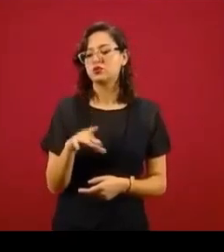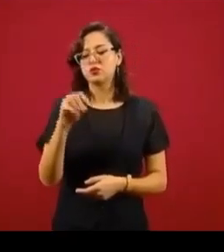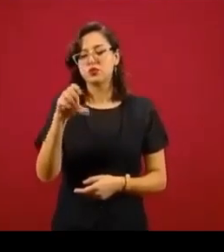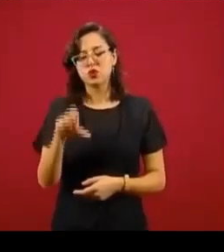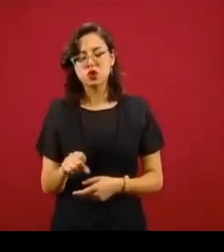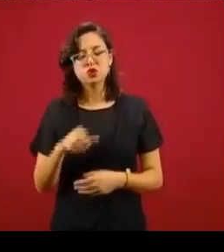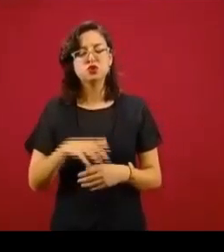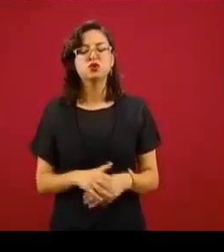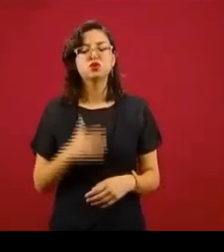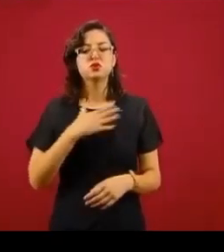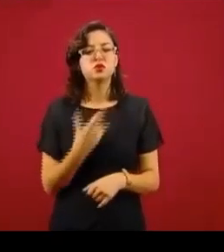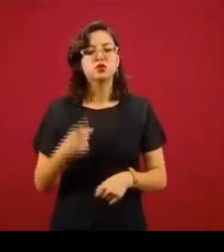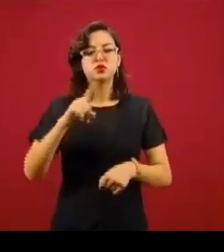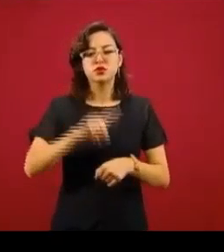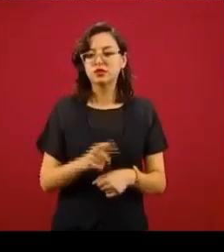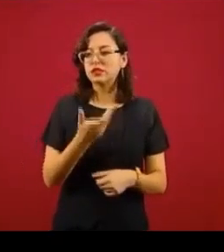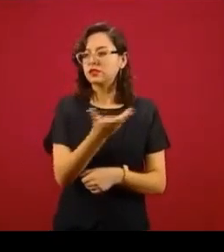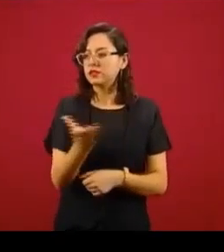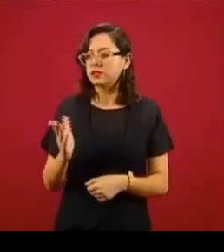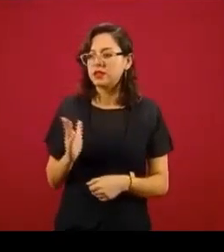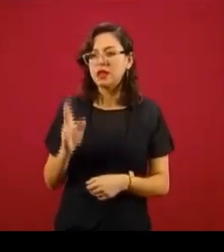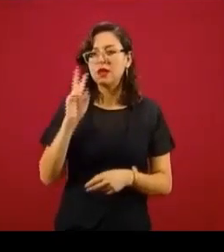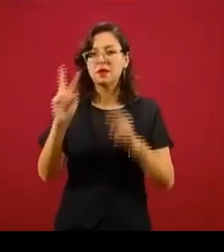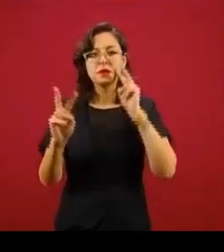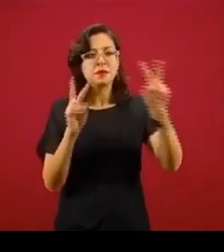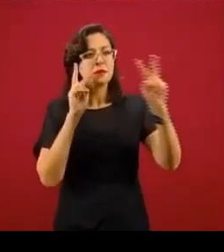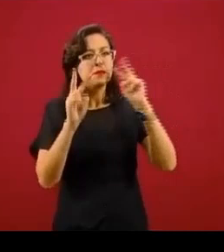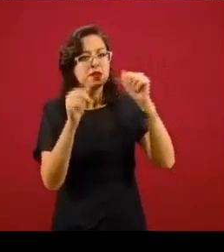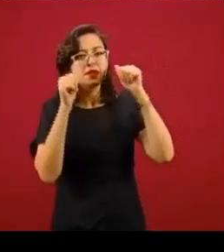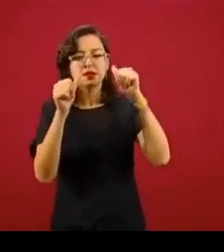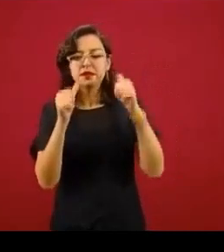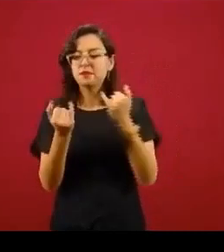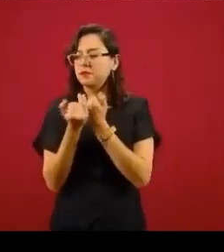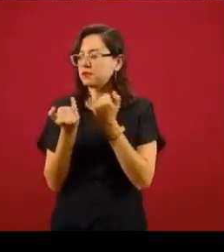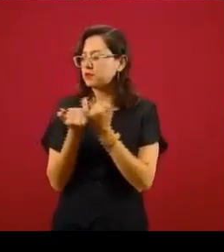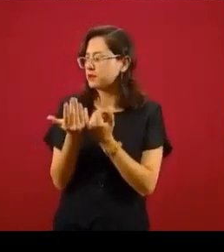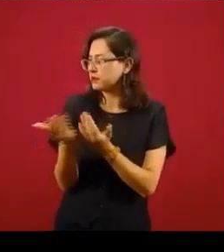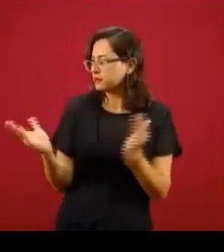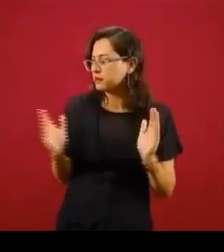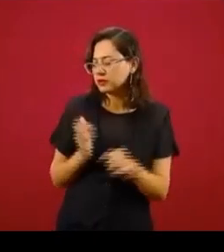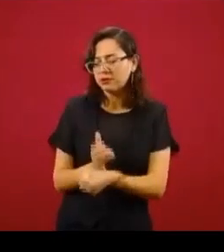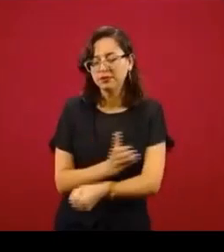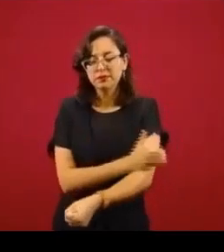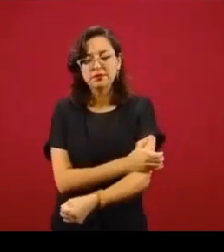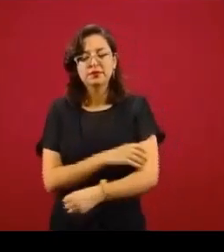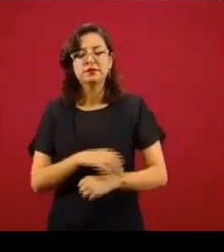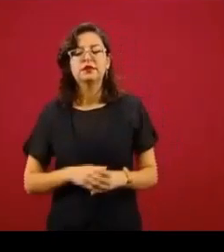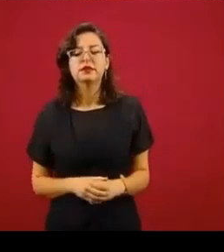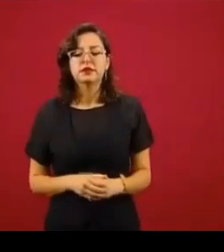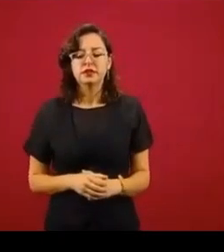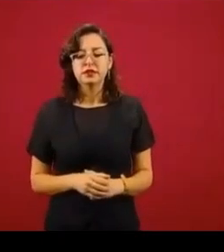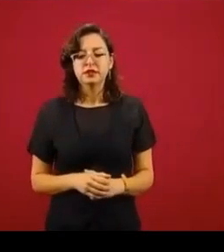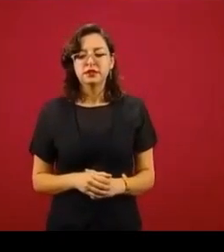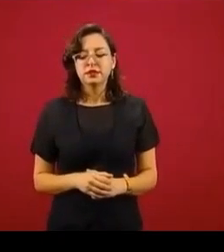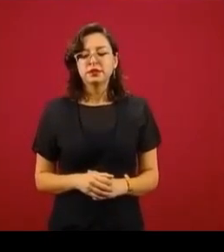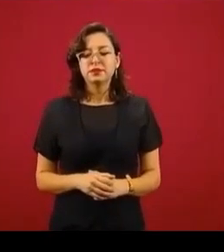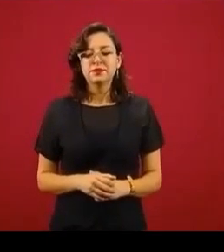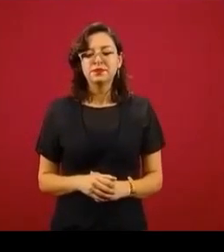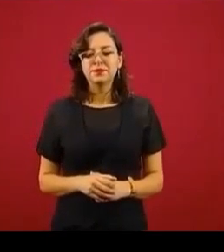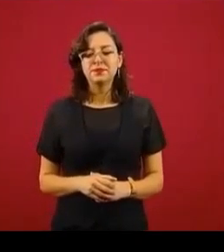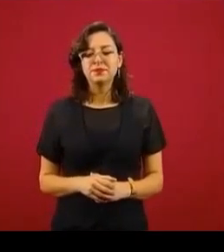quienes nos escuchan y buenos días a mis compañeros colegas aquí presentes. Mi pregunta, señor presidente, es respecto a la